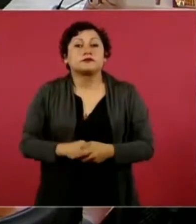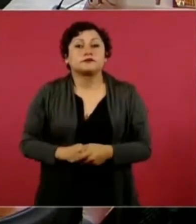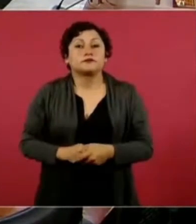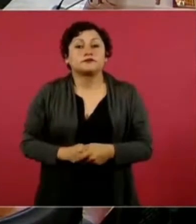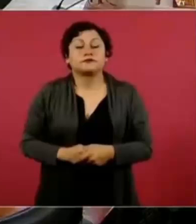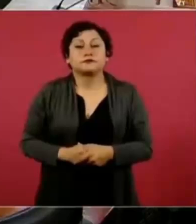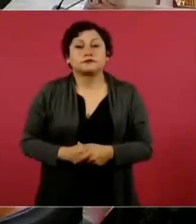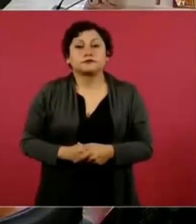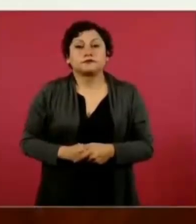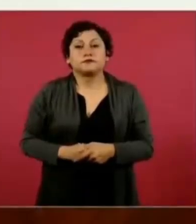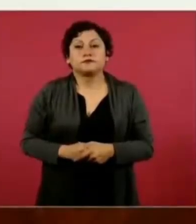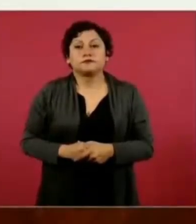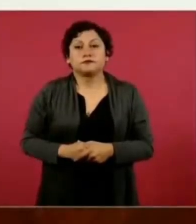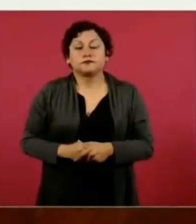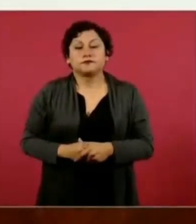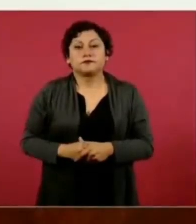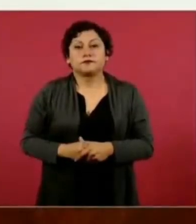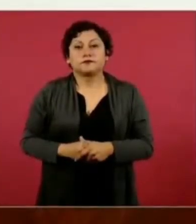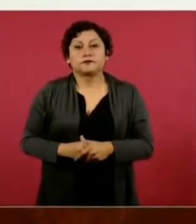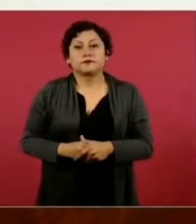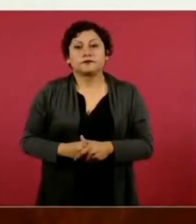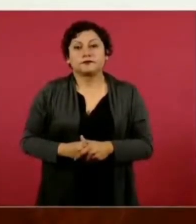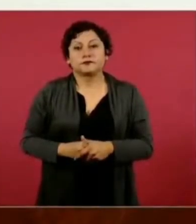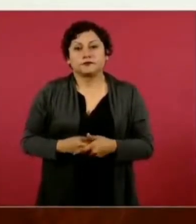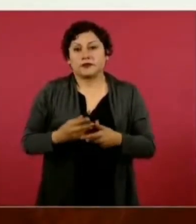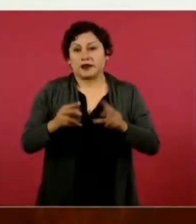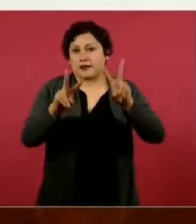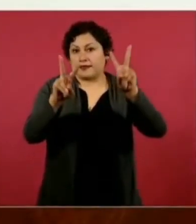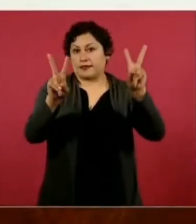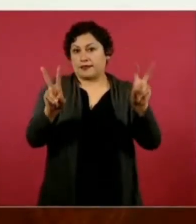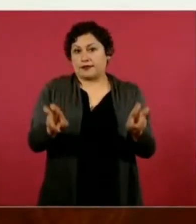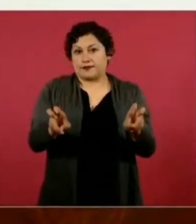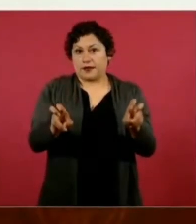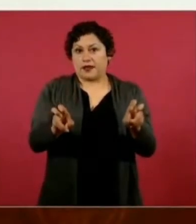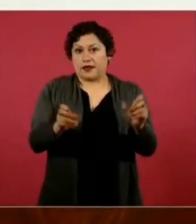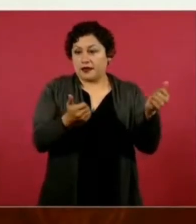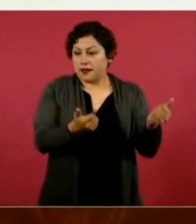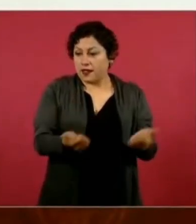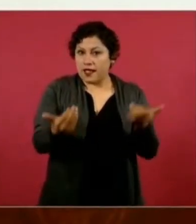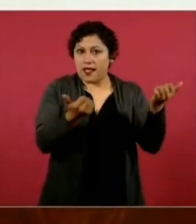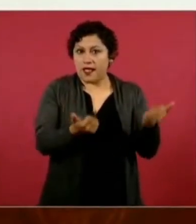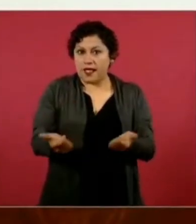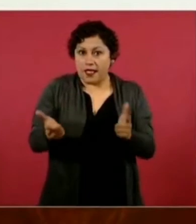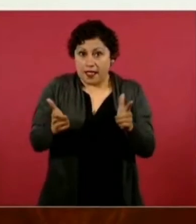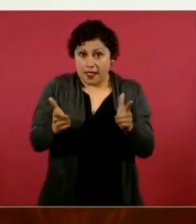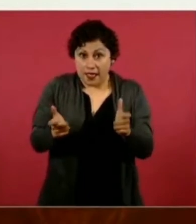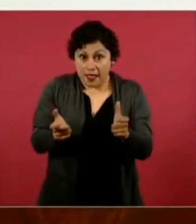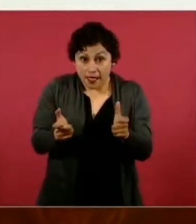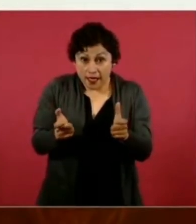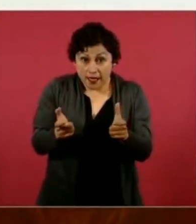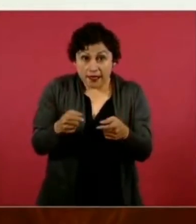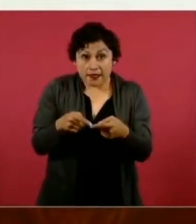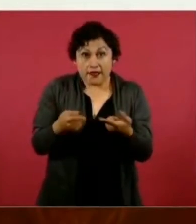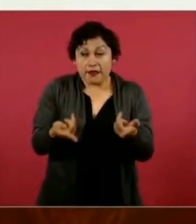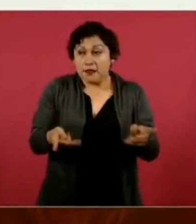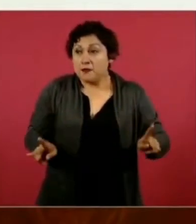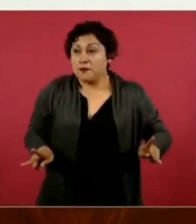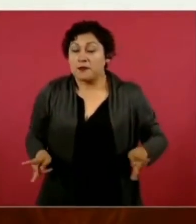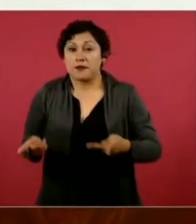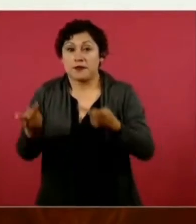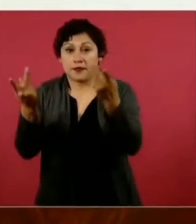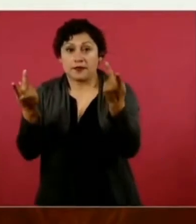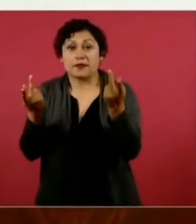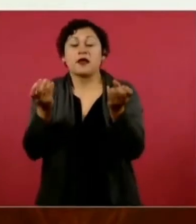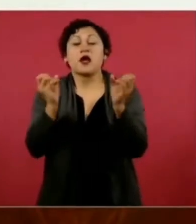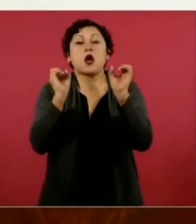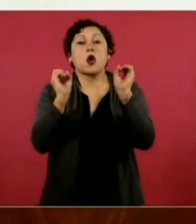el armamentismo, a la